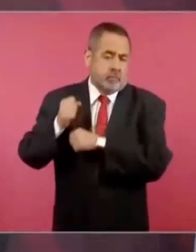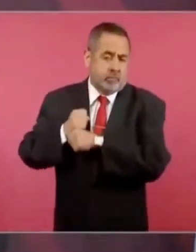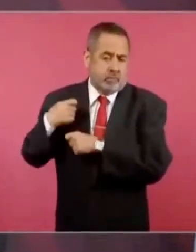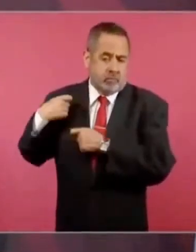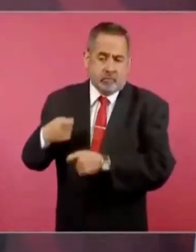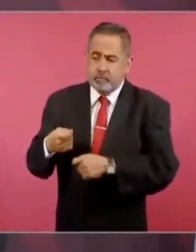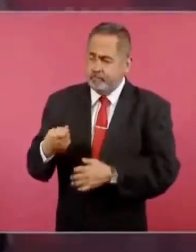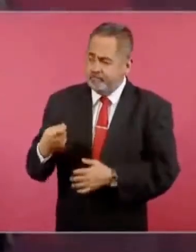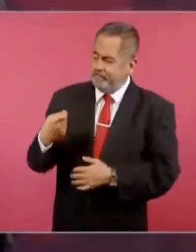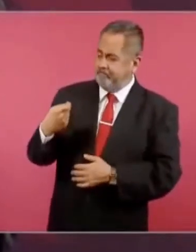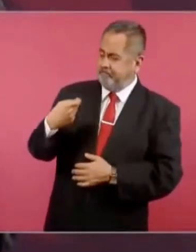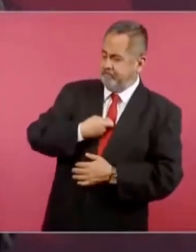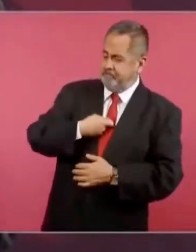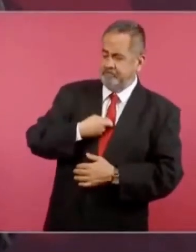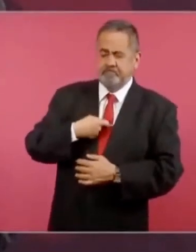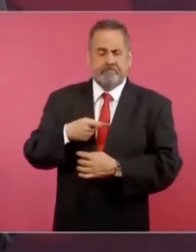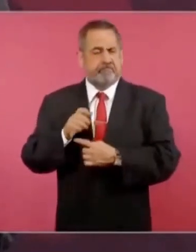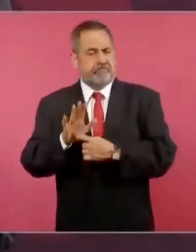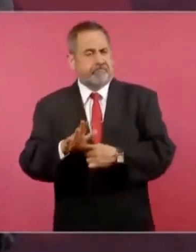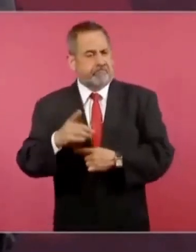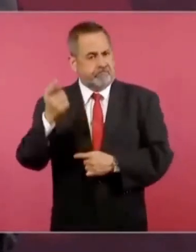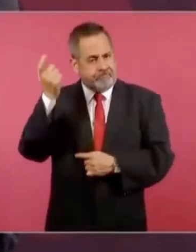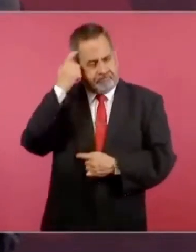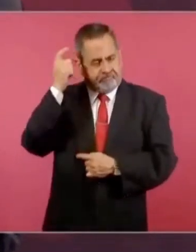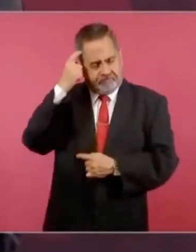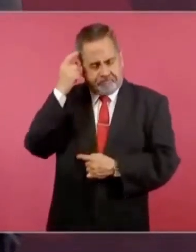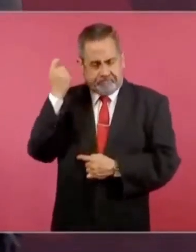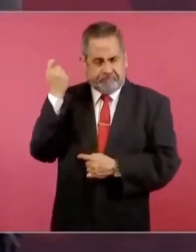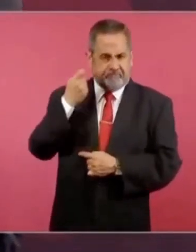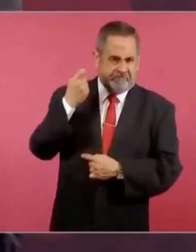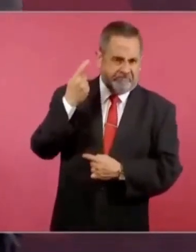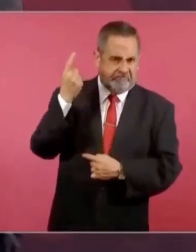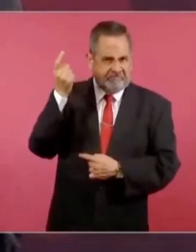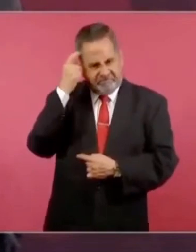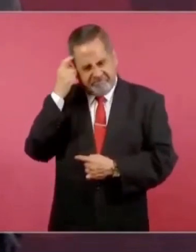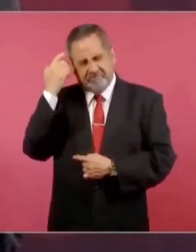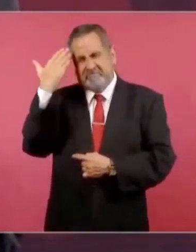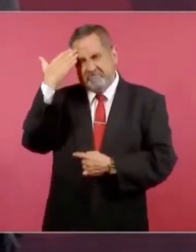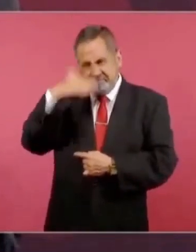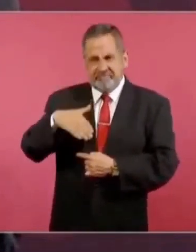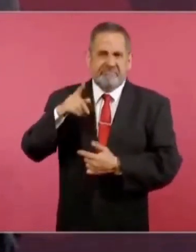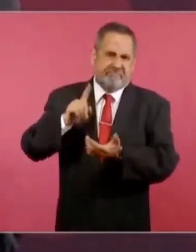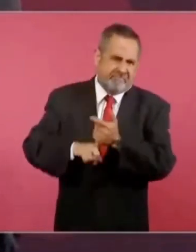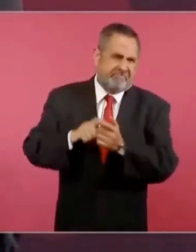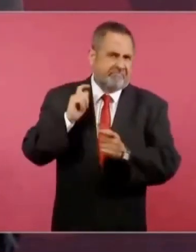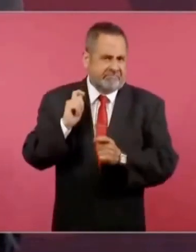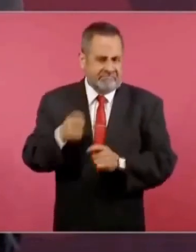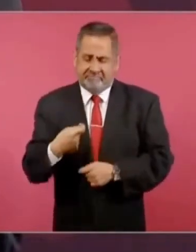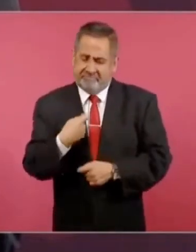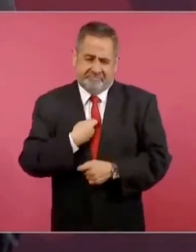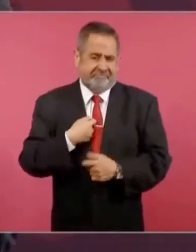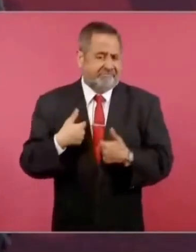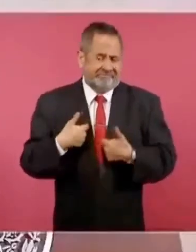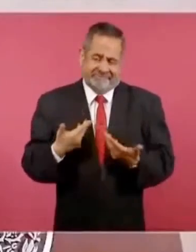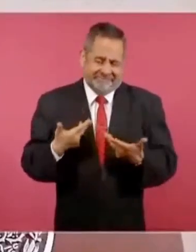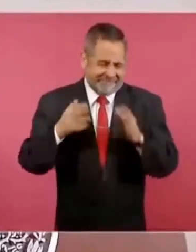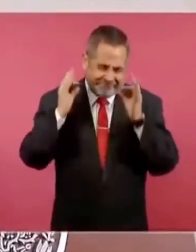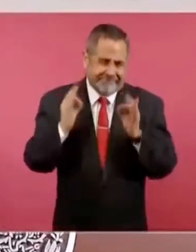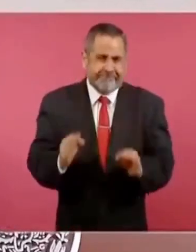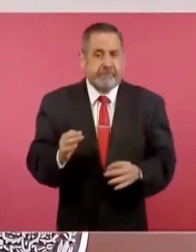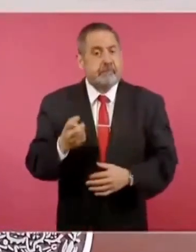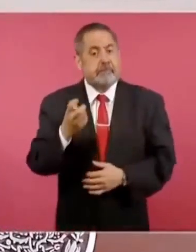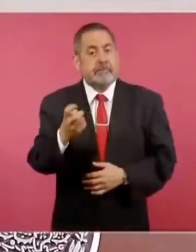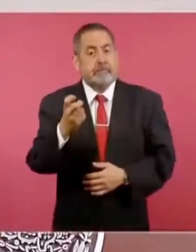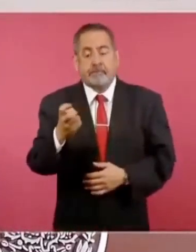una identidad, una idiosincrasia y México